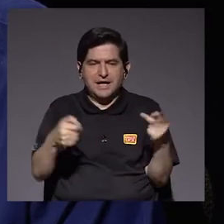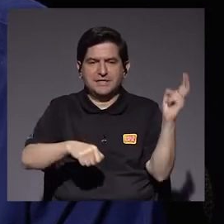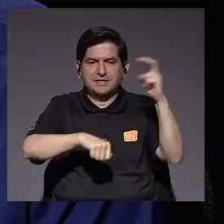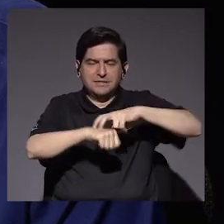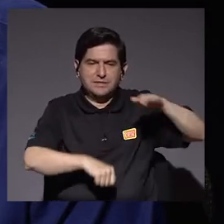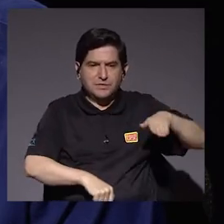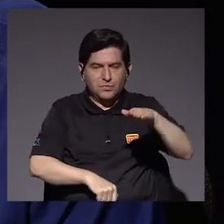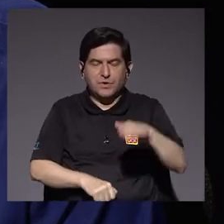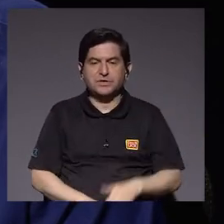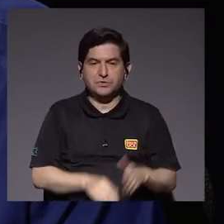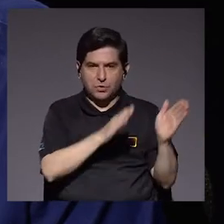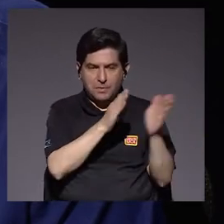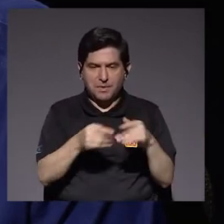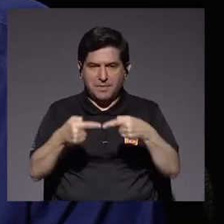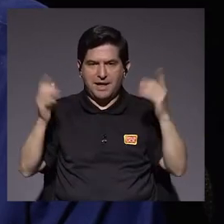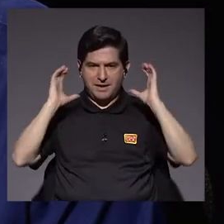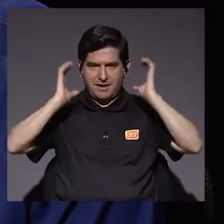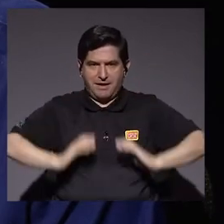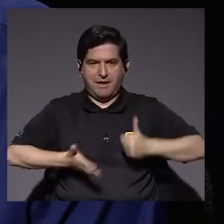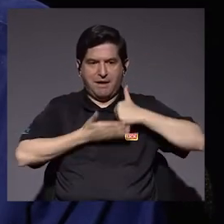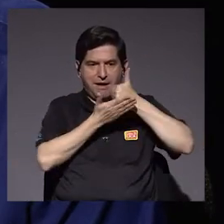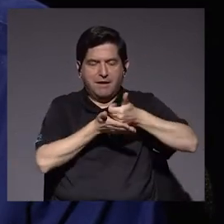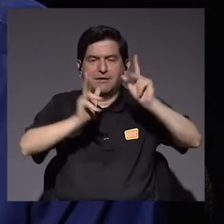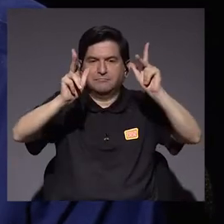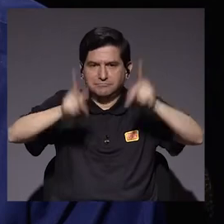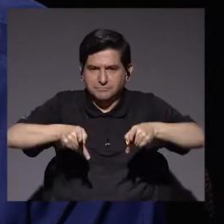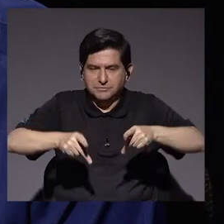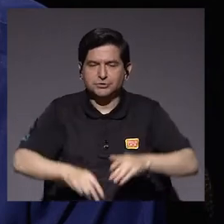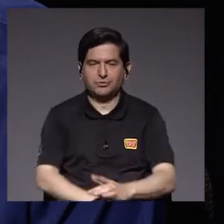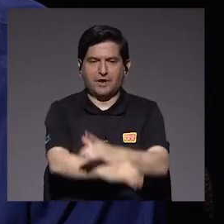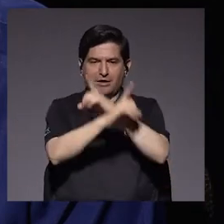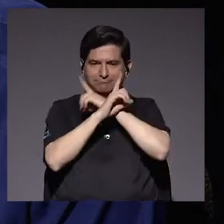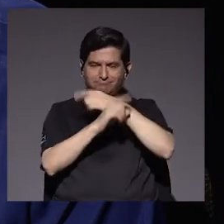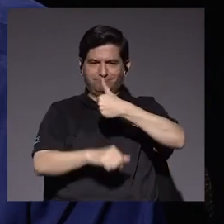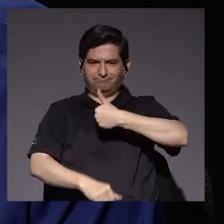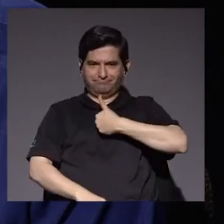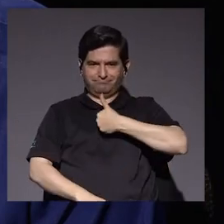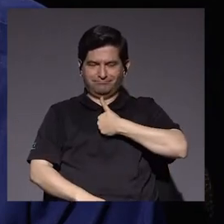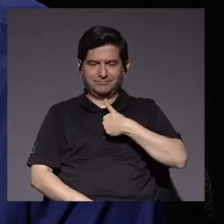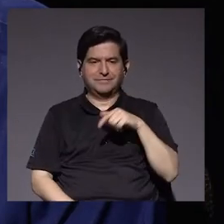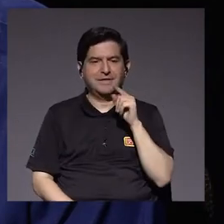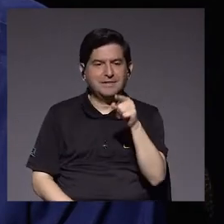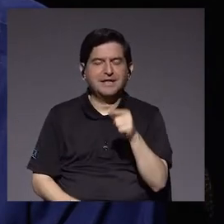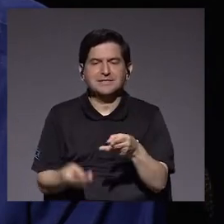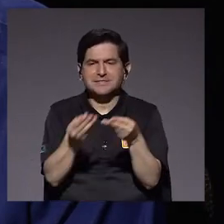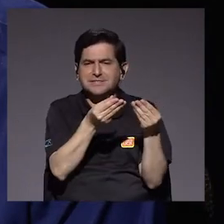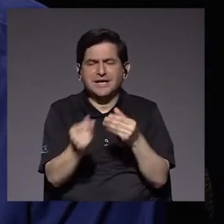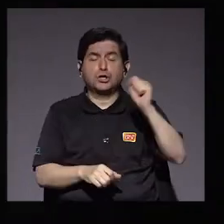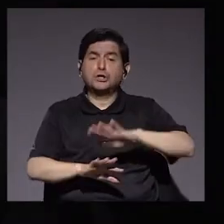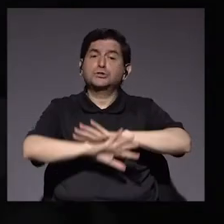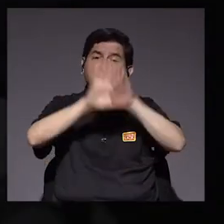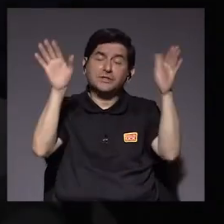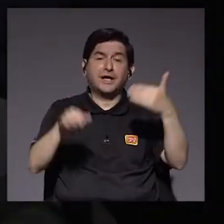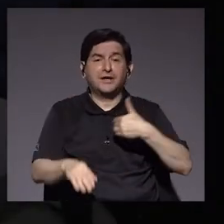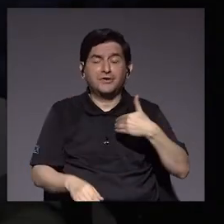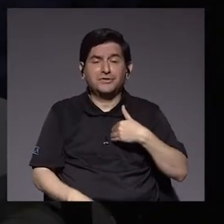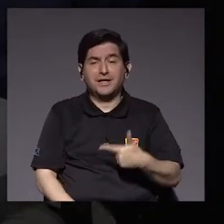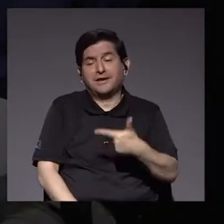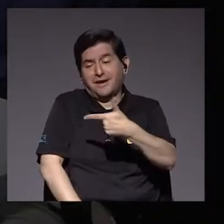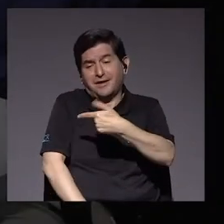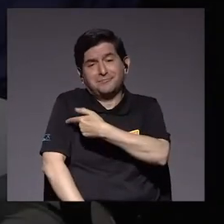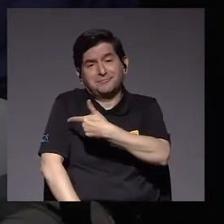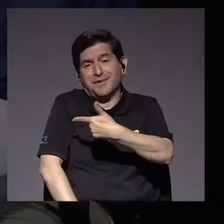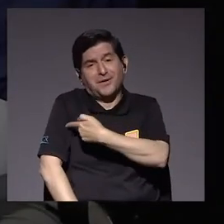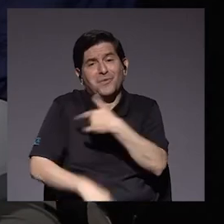en el sentido de que son preparaciones de anticuerpos que le van a ayudar al paciente a defenderse de sustancias extrañas. Cuando tengamos la